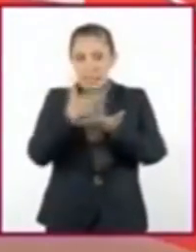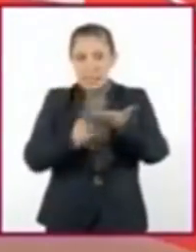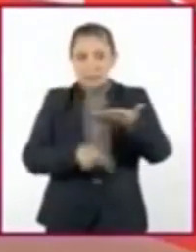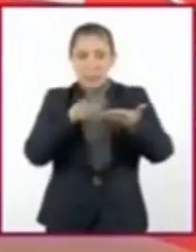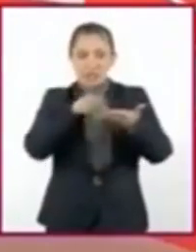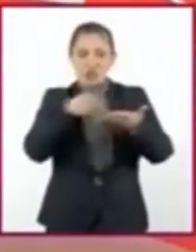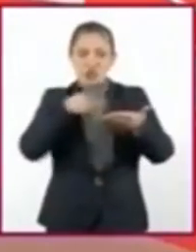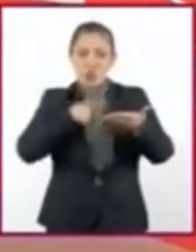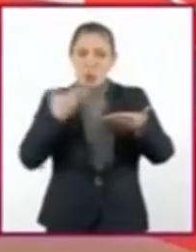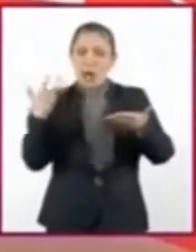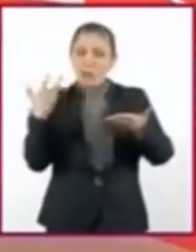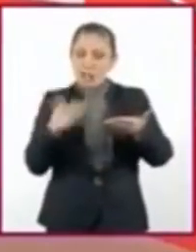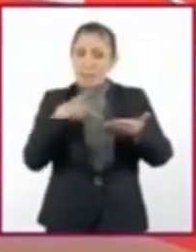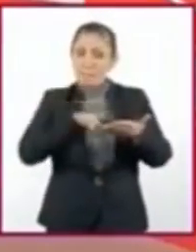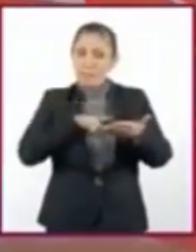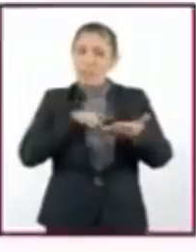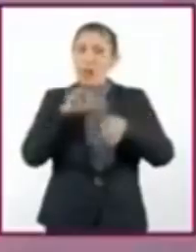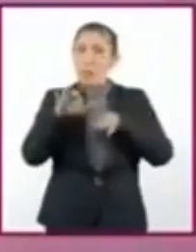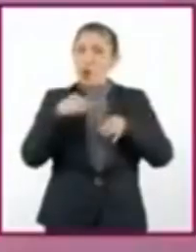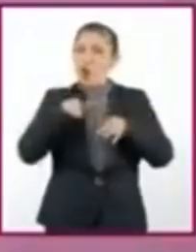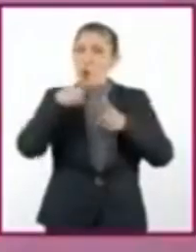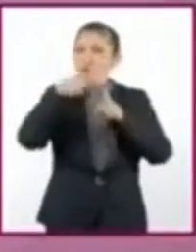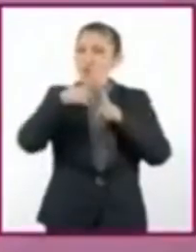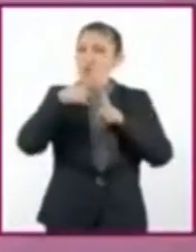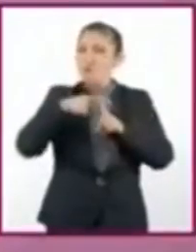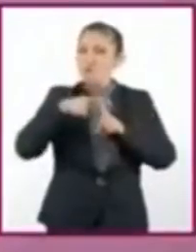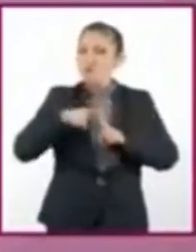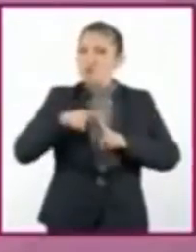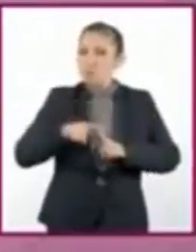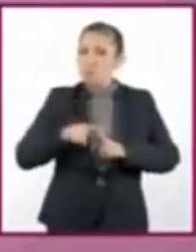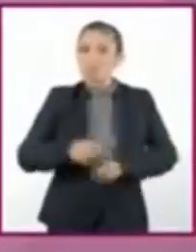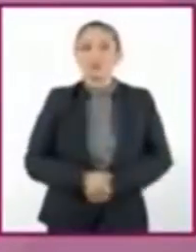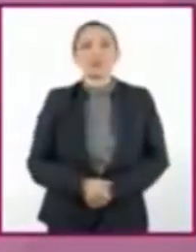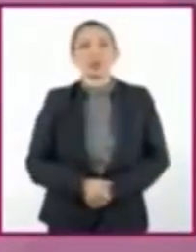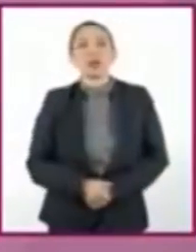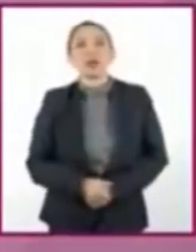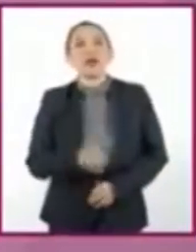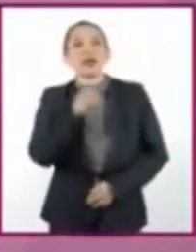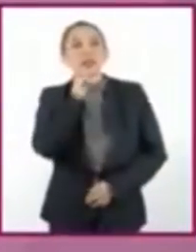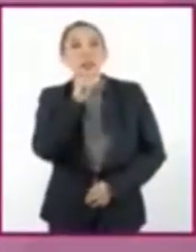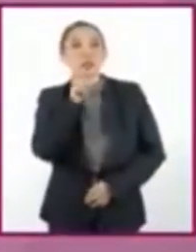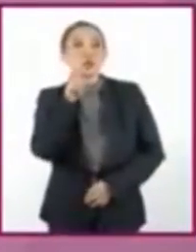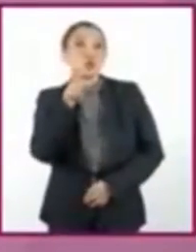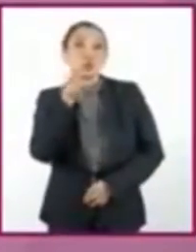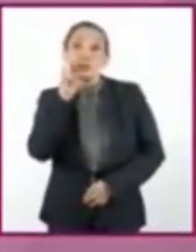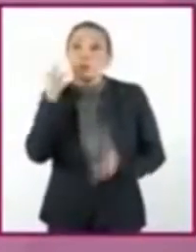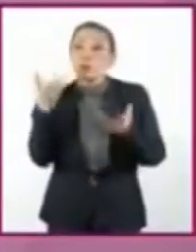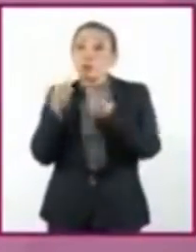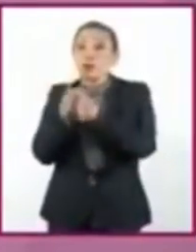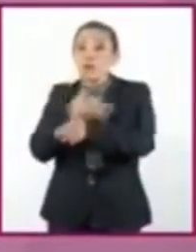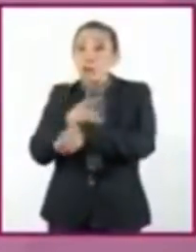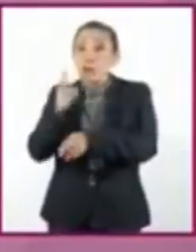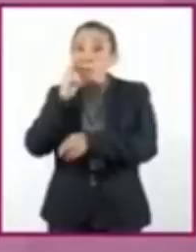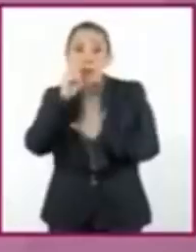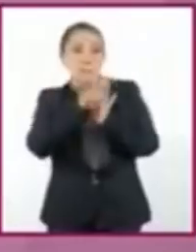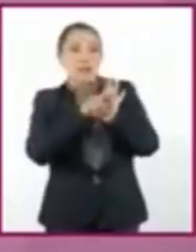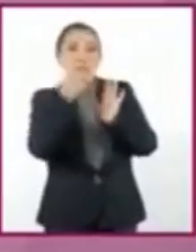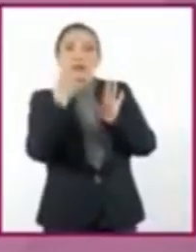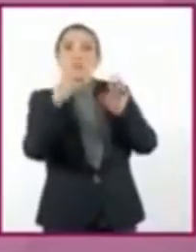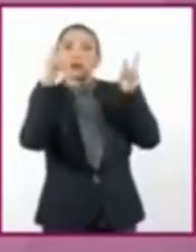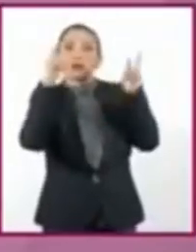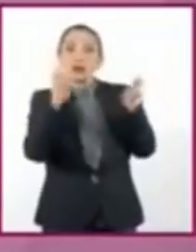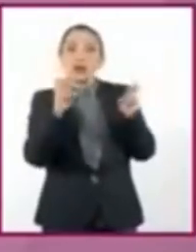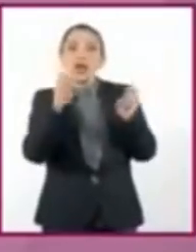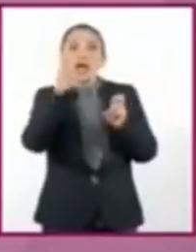a las acciones que llevarán a cabo. También pueden ver en familia el documental denominado